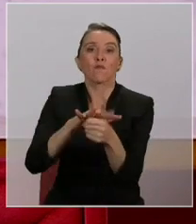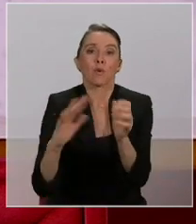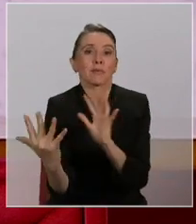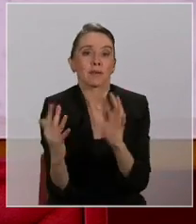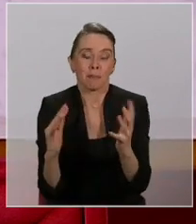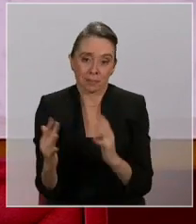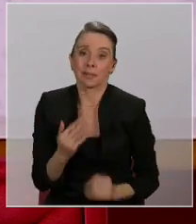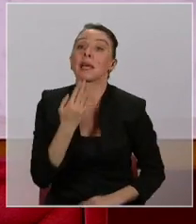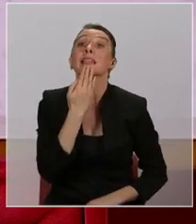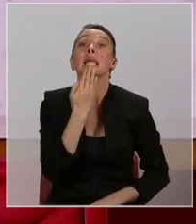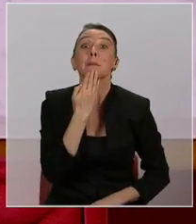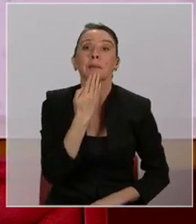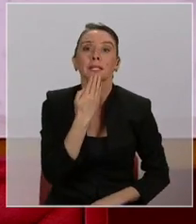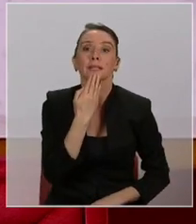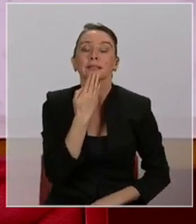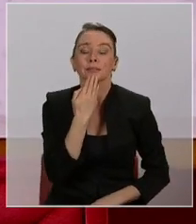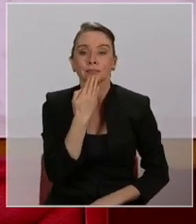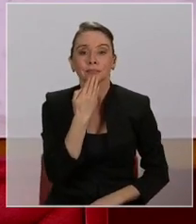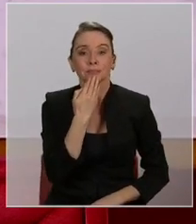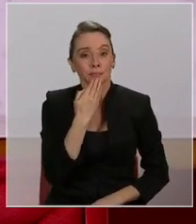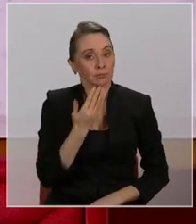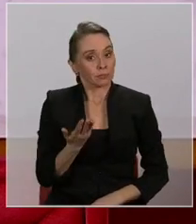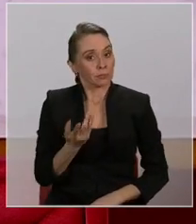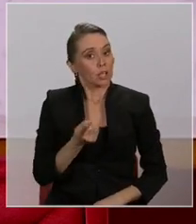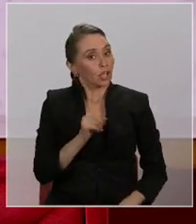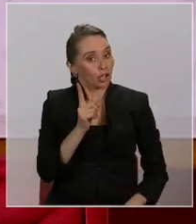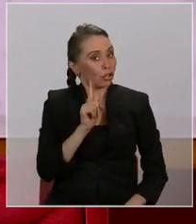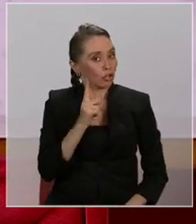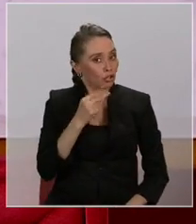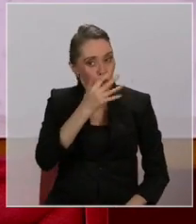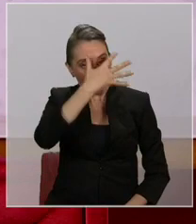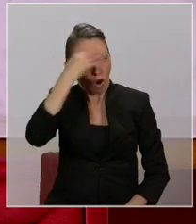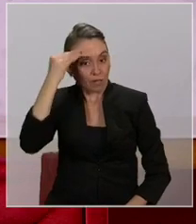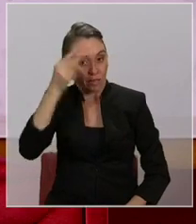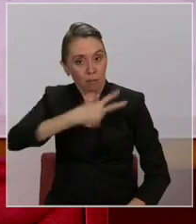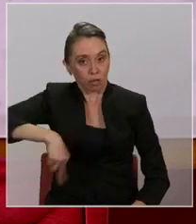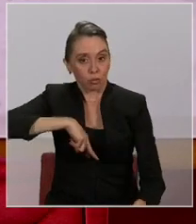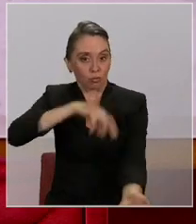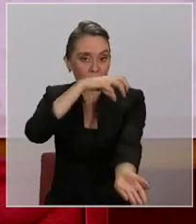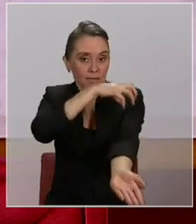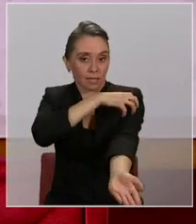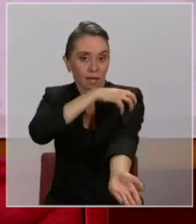Y también, porque no nos olvidamos de nuestras regiones,